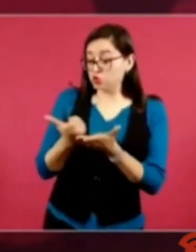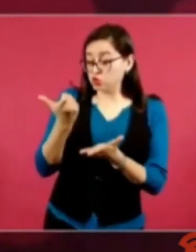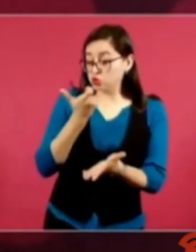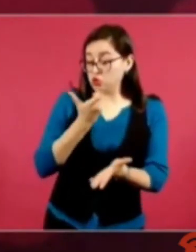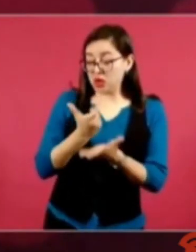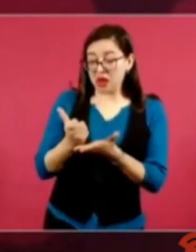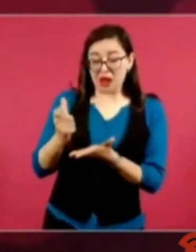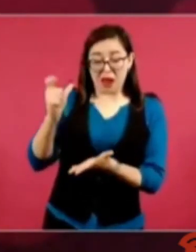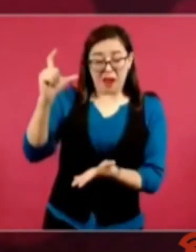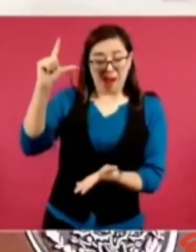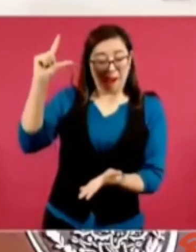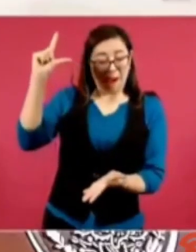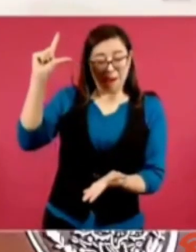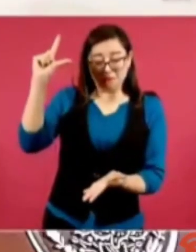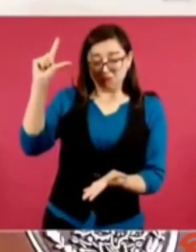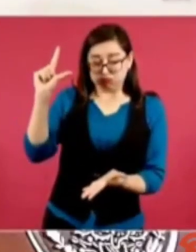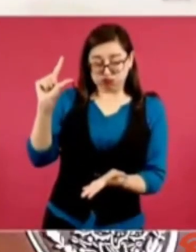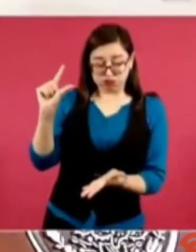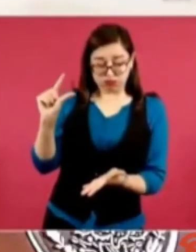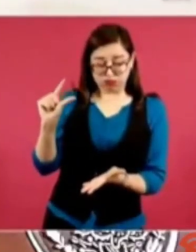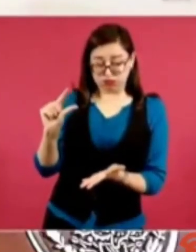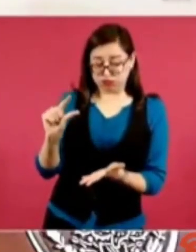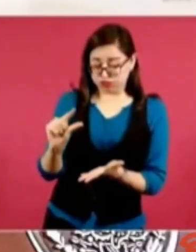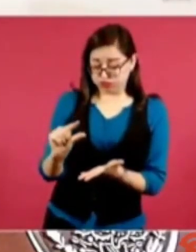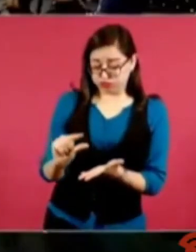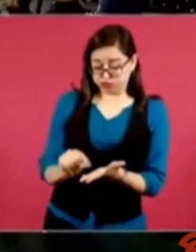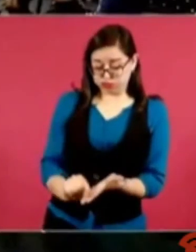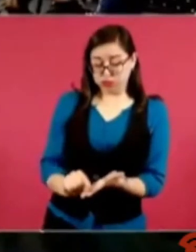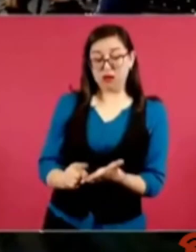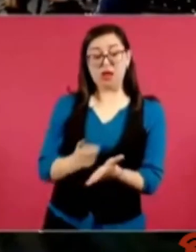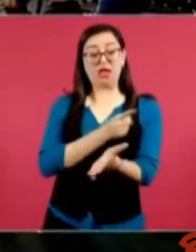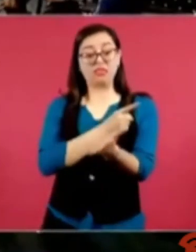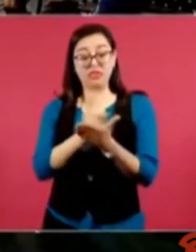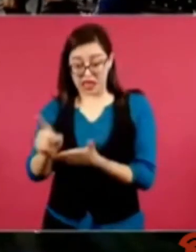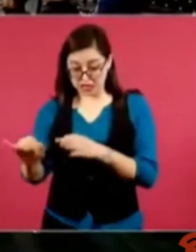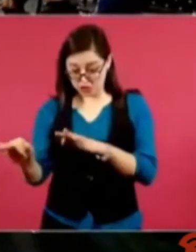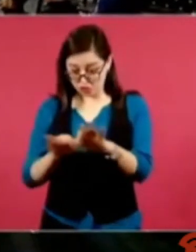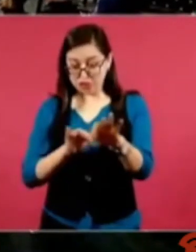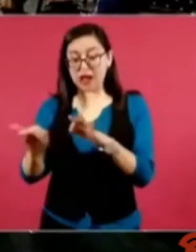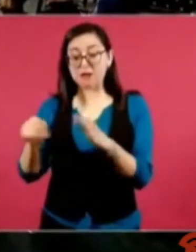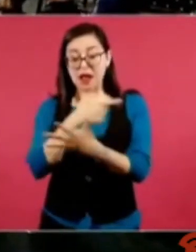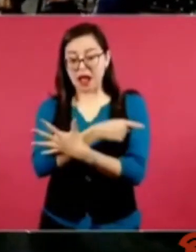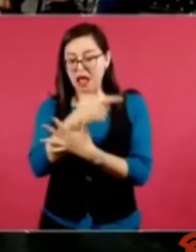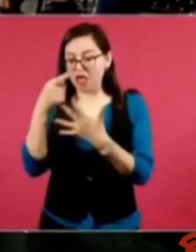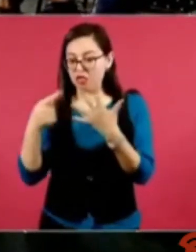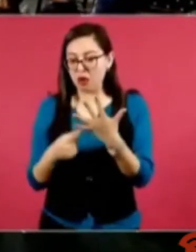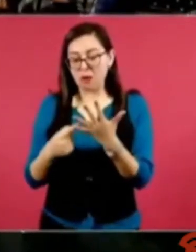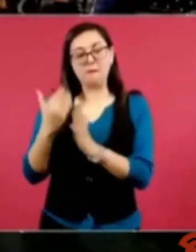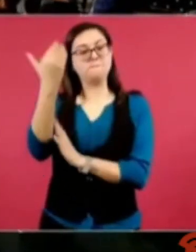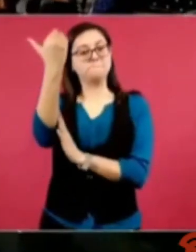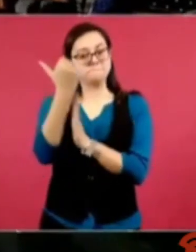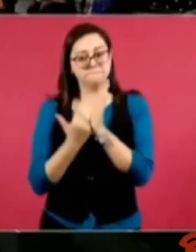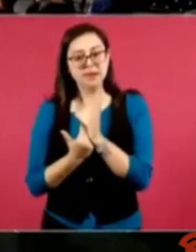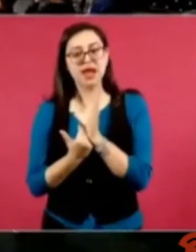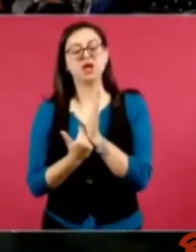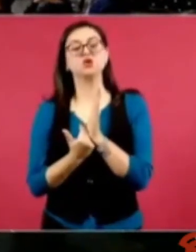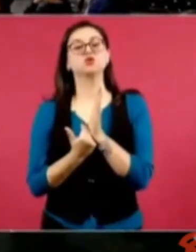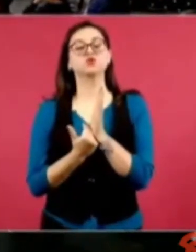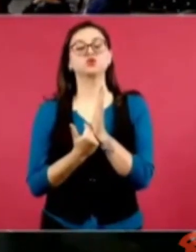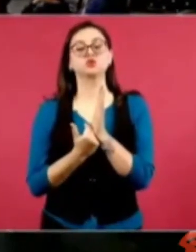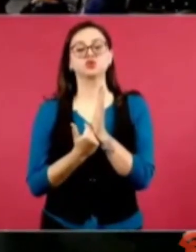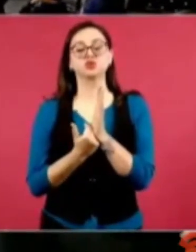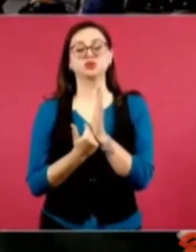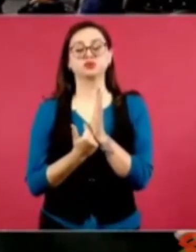en la historia, se quitaron prestaciones a los trabajadores, se